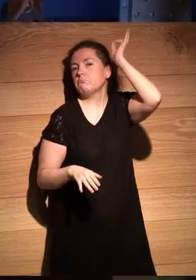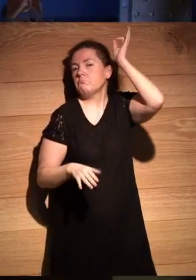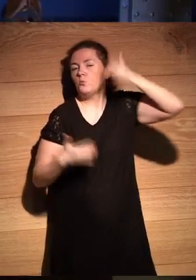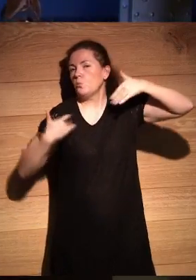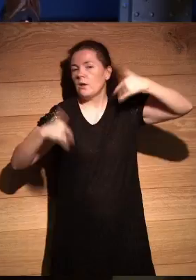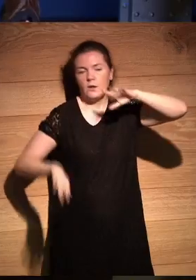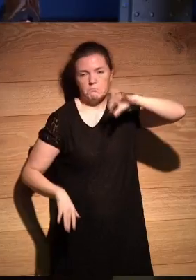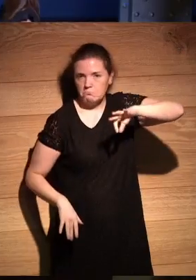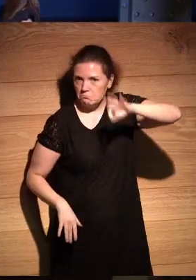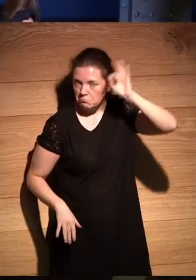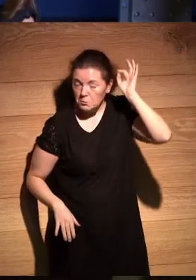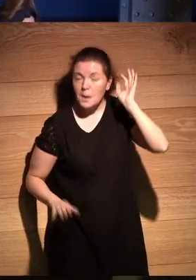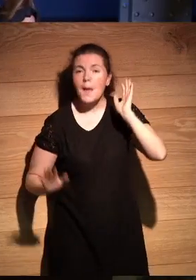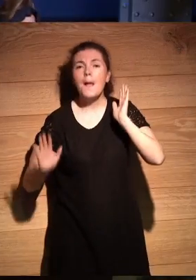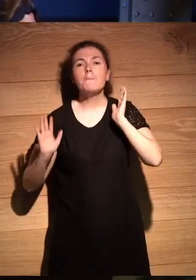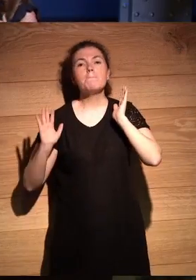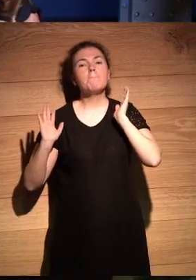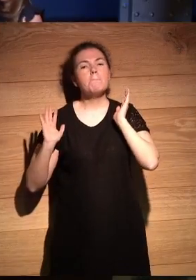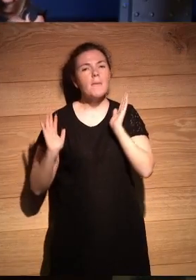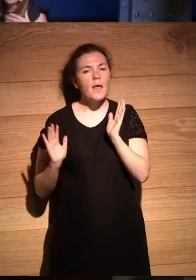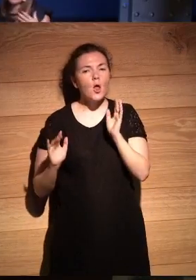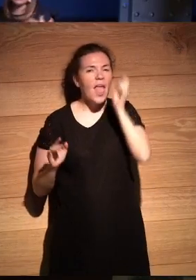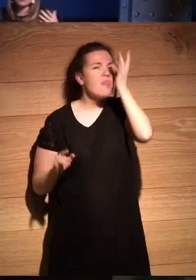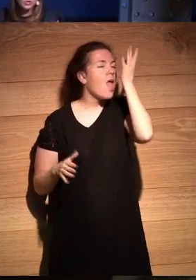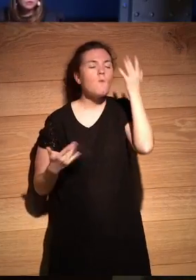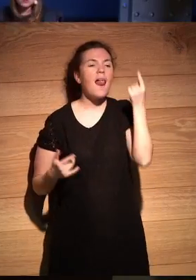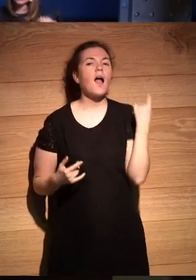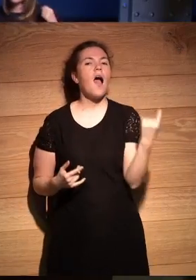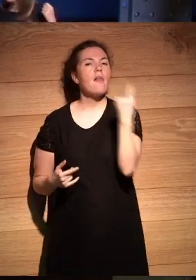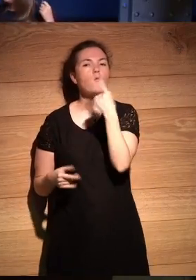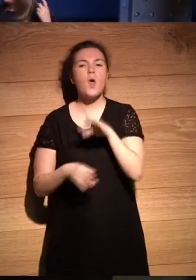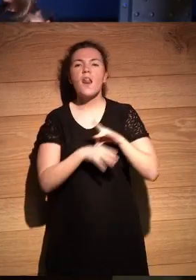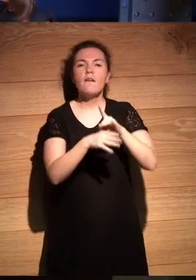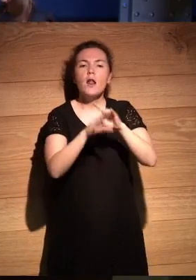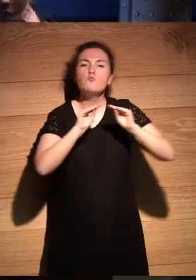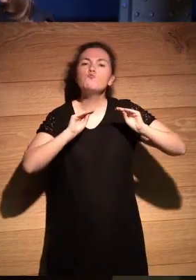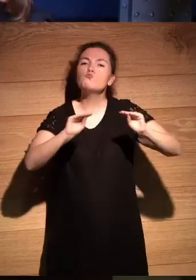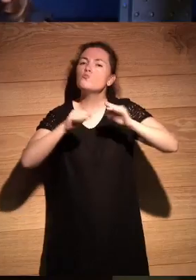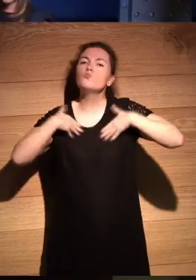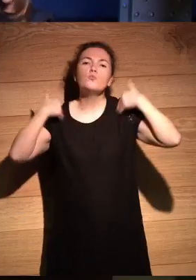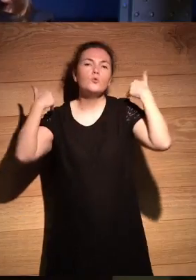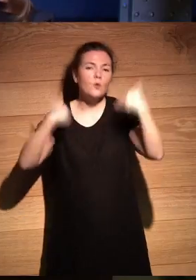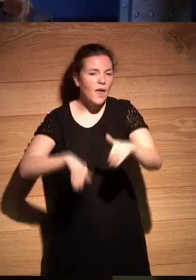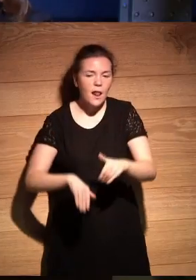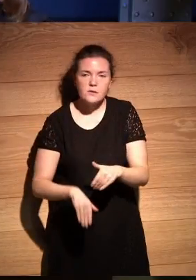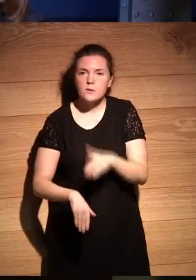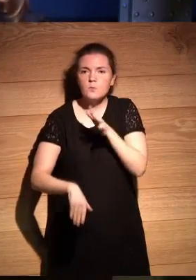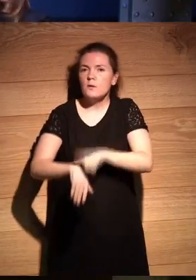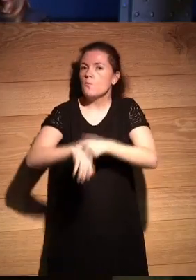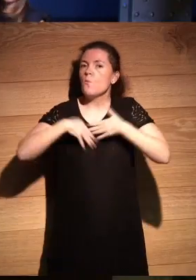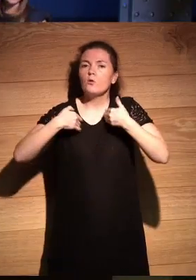pero pero la la idea es que cada uno navegue pues a su ritmo como quiera cuando quiera